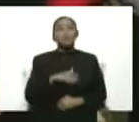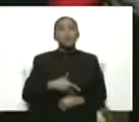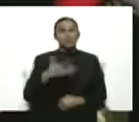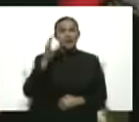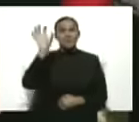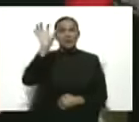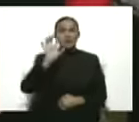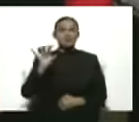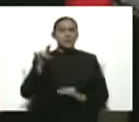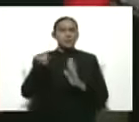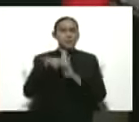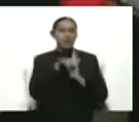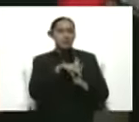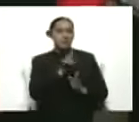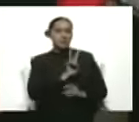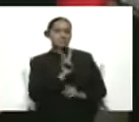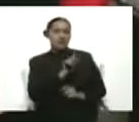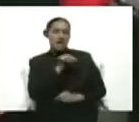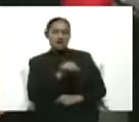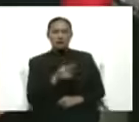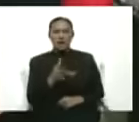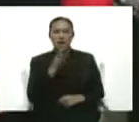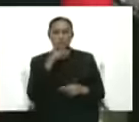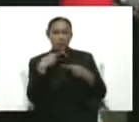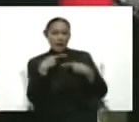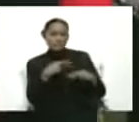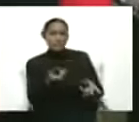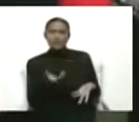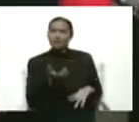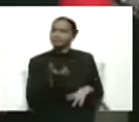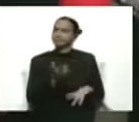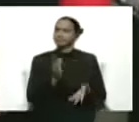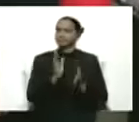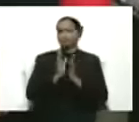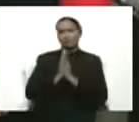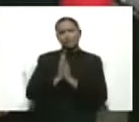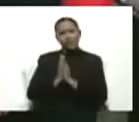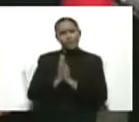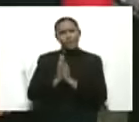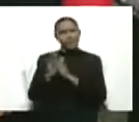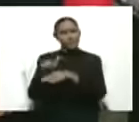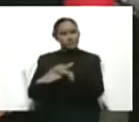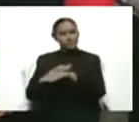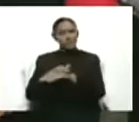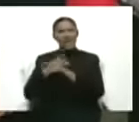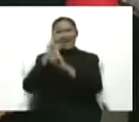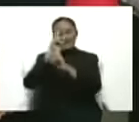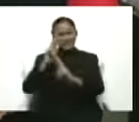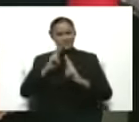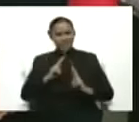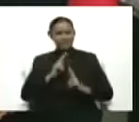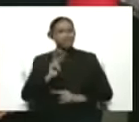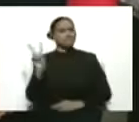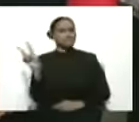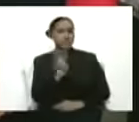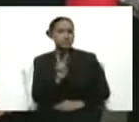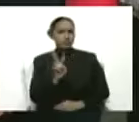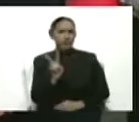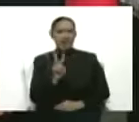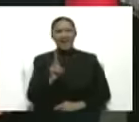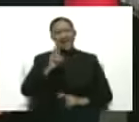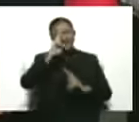dicen que no los invitan. respeten a Venezuela, respeten la constitución, respeten a los